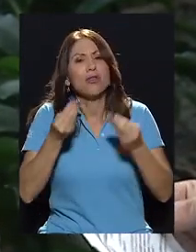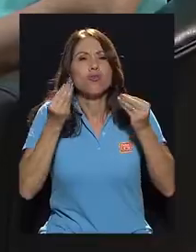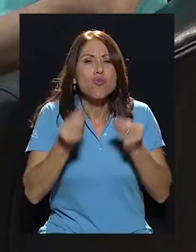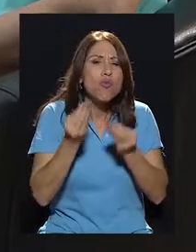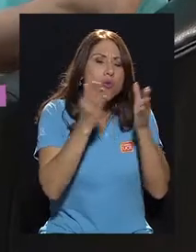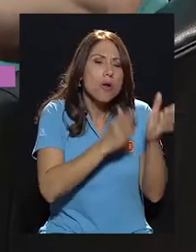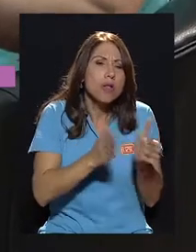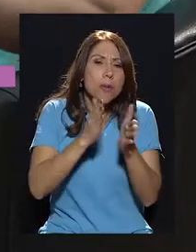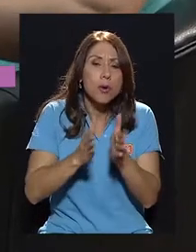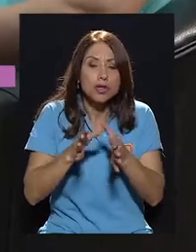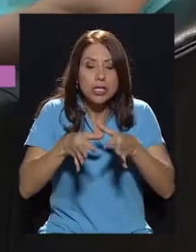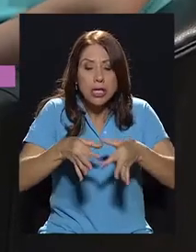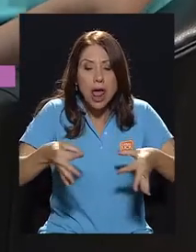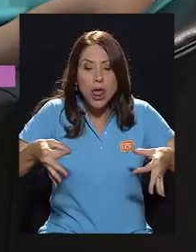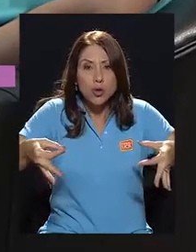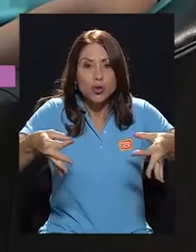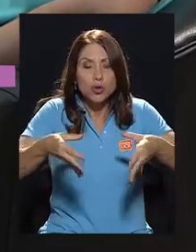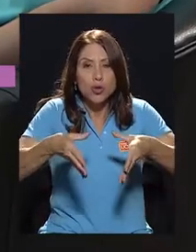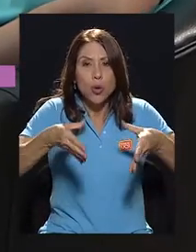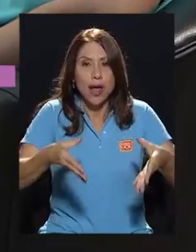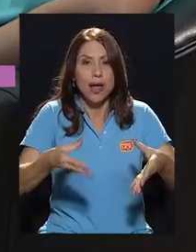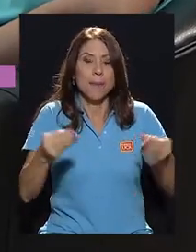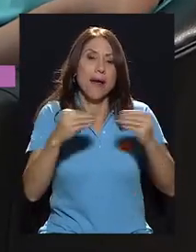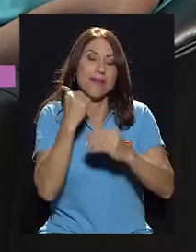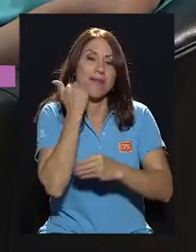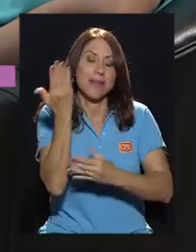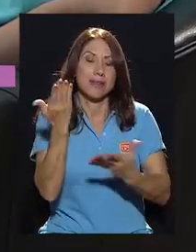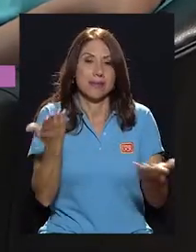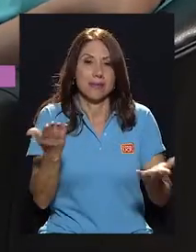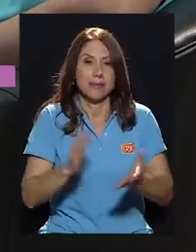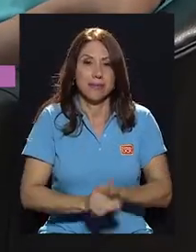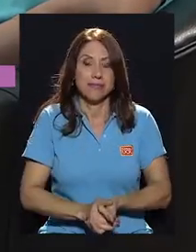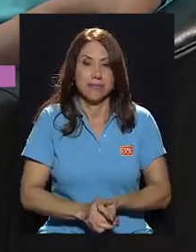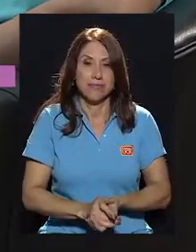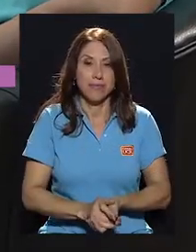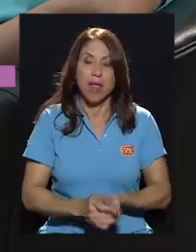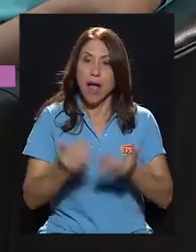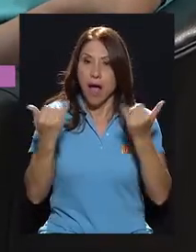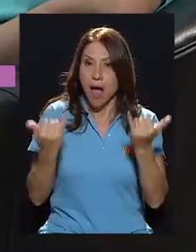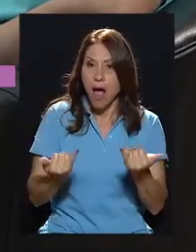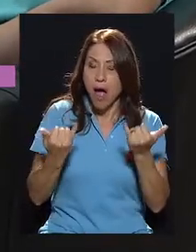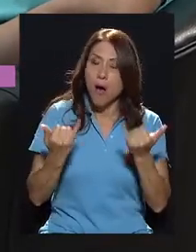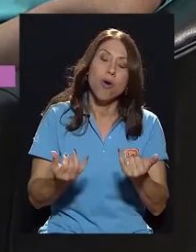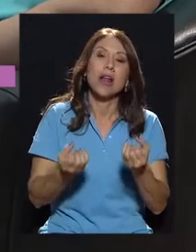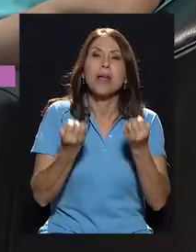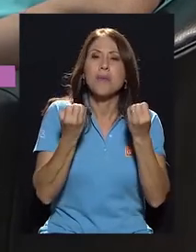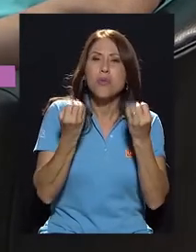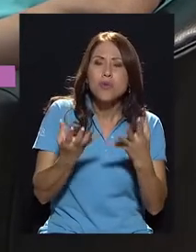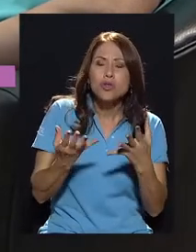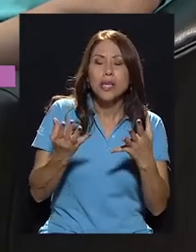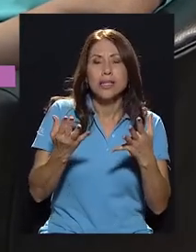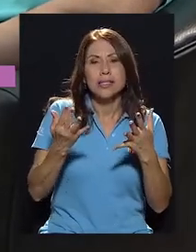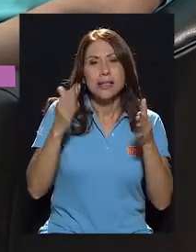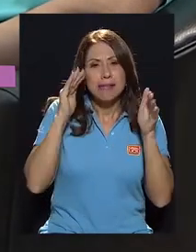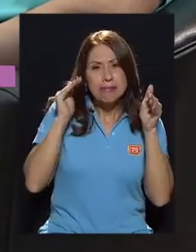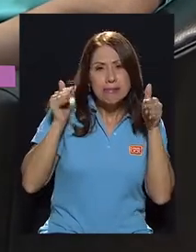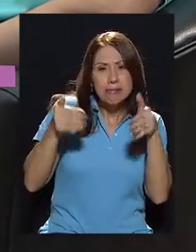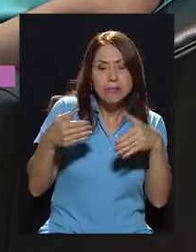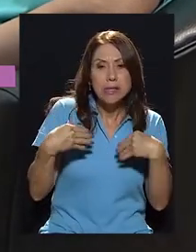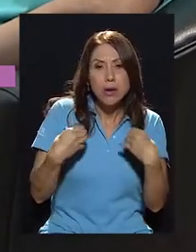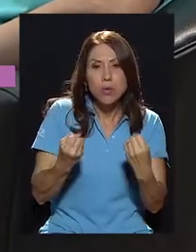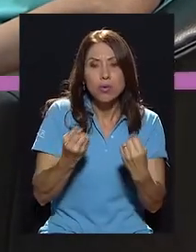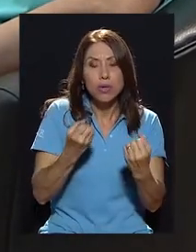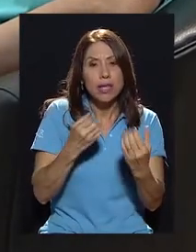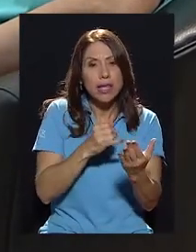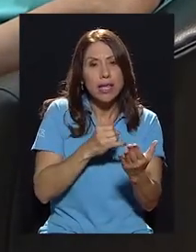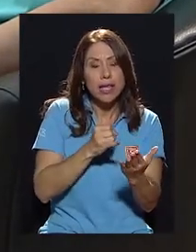en día es lo que realmente es más fácil conseguir las personas. Ahora hay muchas tendencias en salud que están